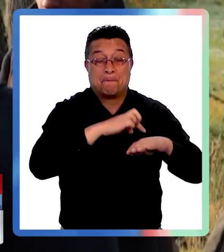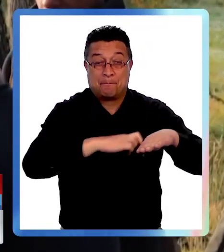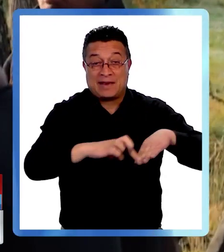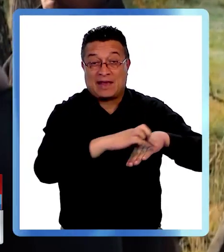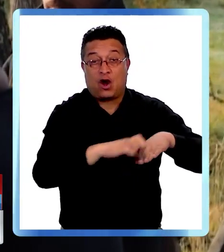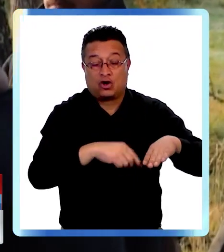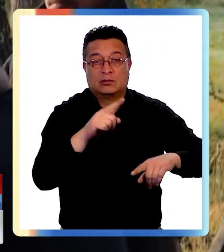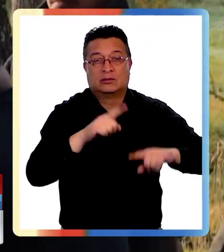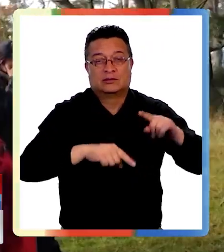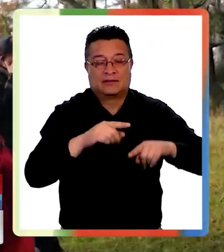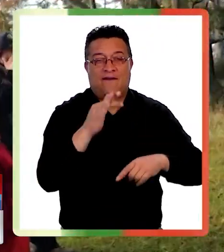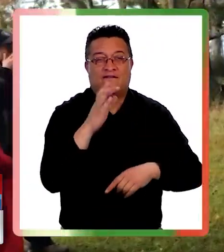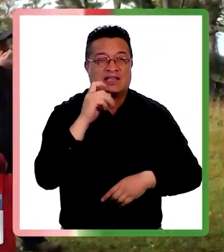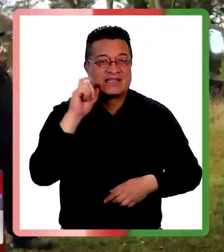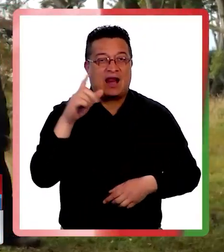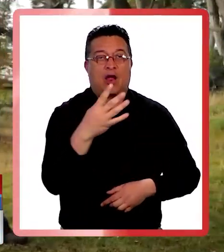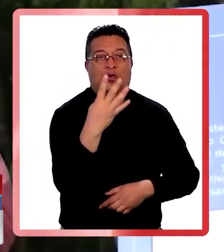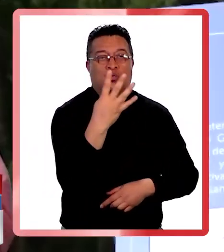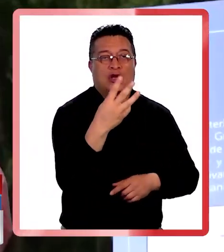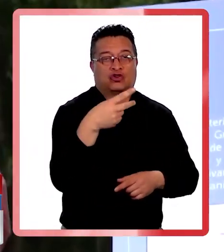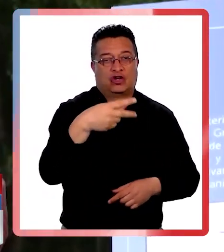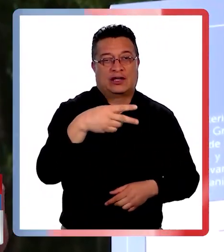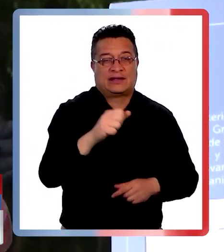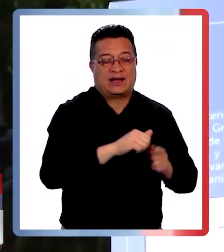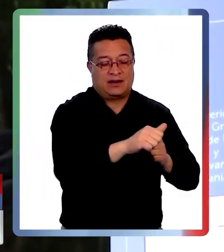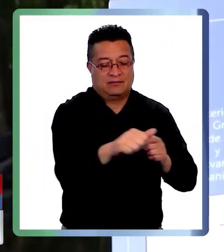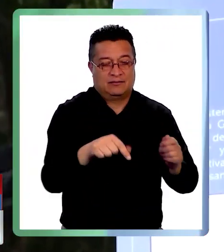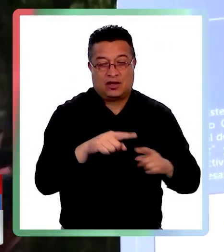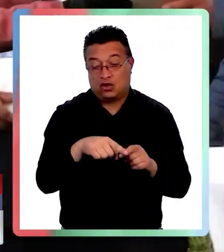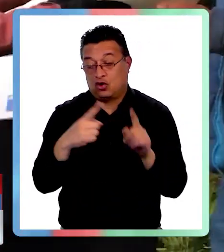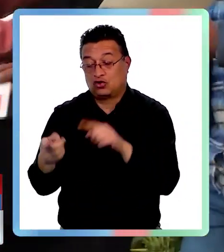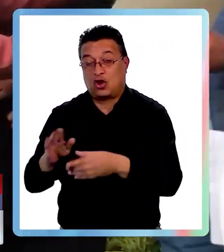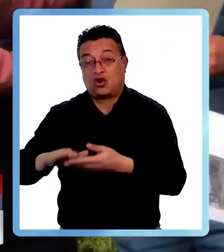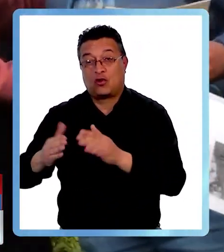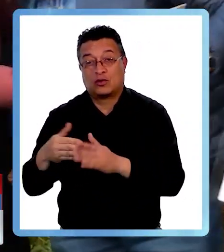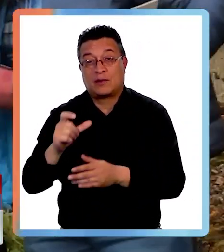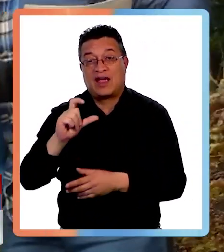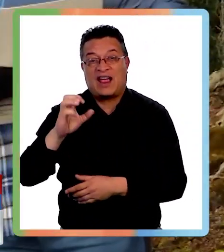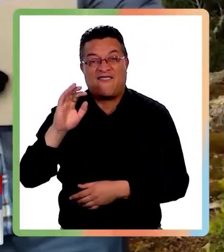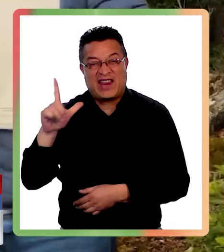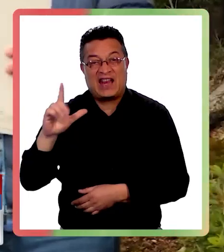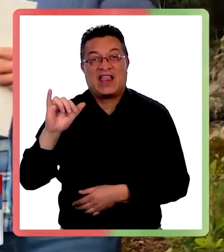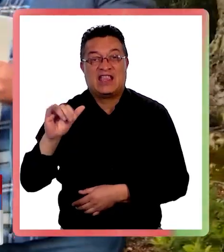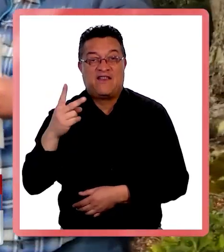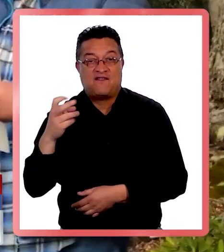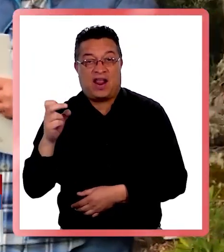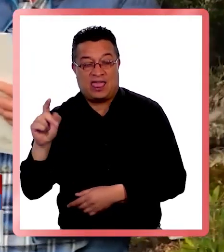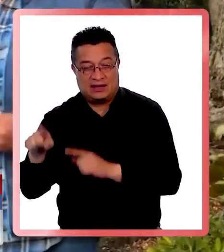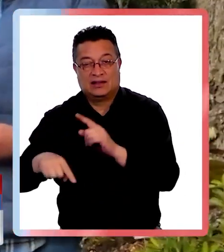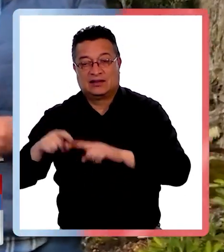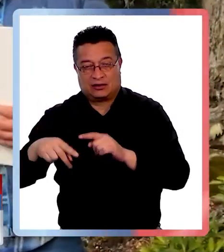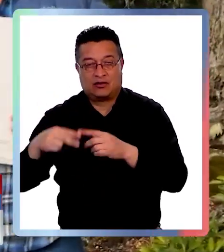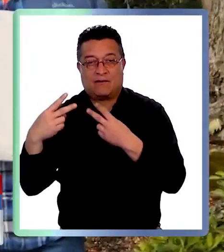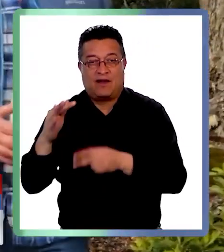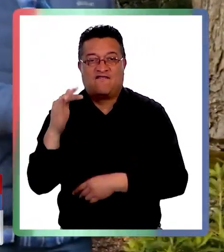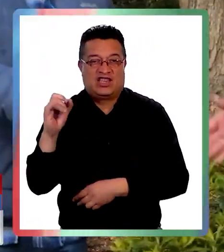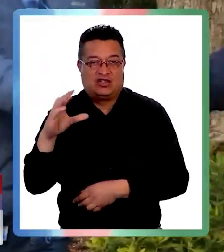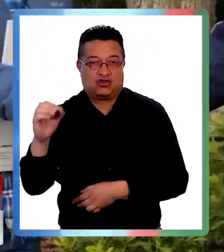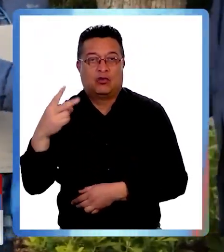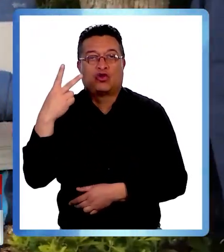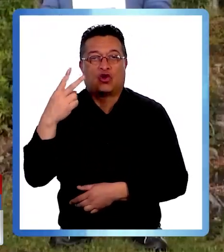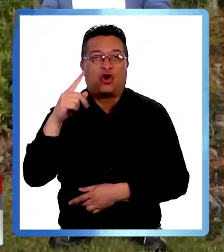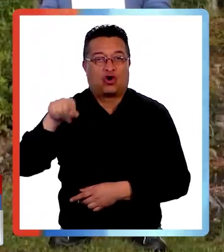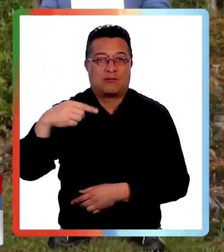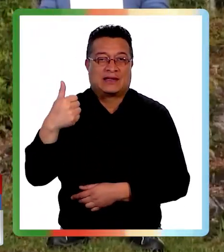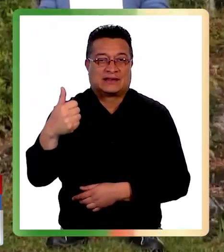trata de una concesión para un terreno fiscal de 4 hectáreas. En tanto, para la comunidad Gabriel y Valdés, es un terreno fiscal de